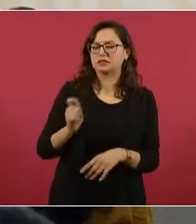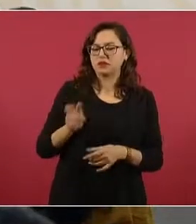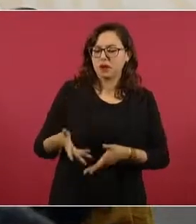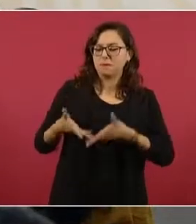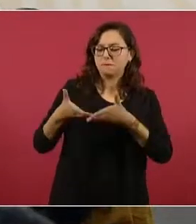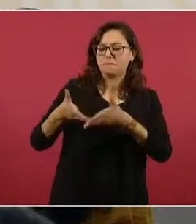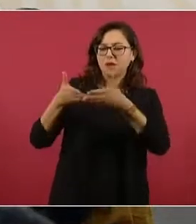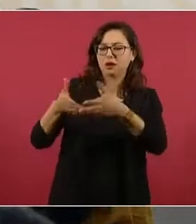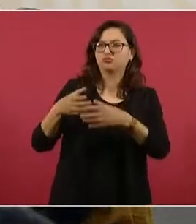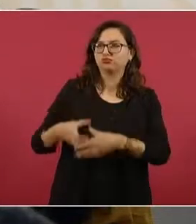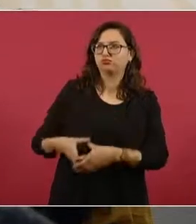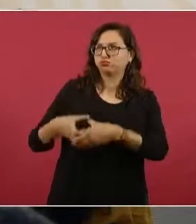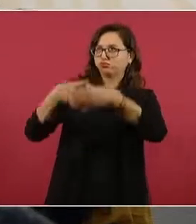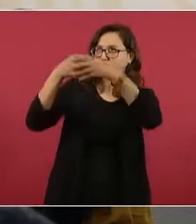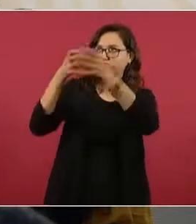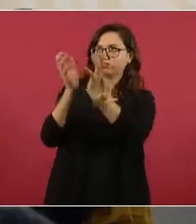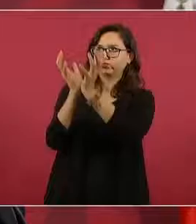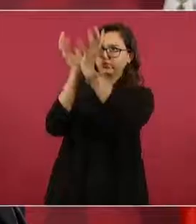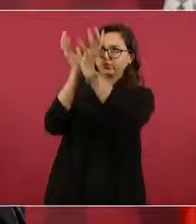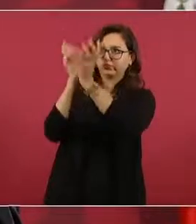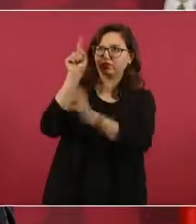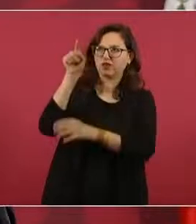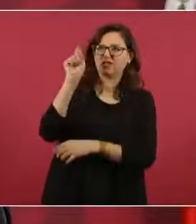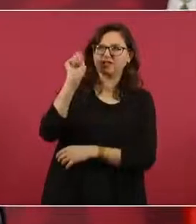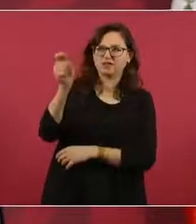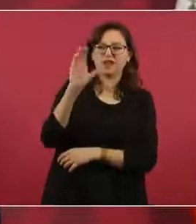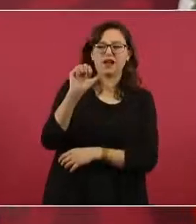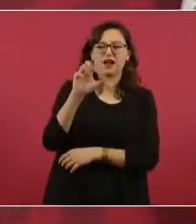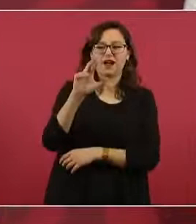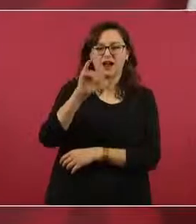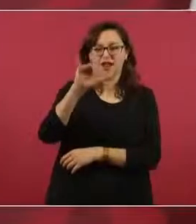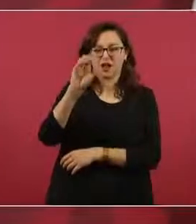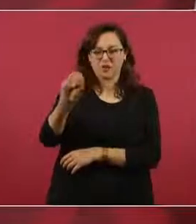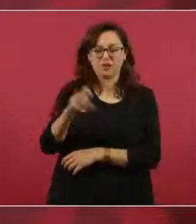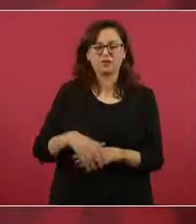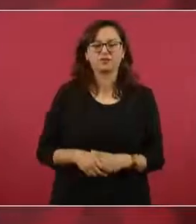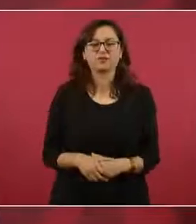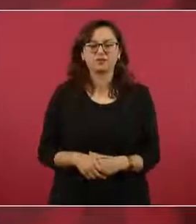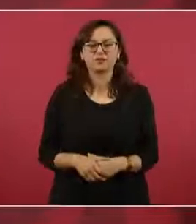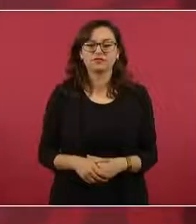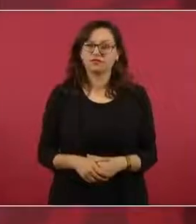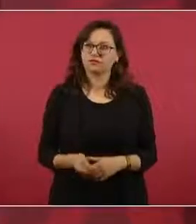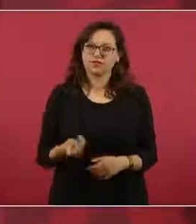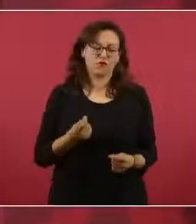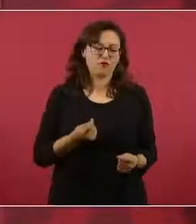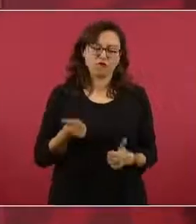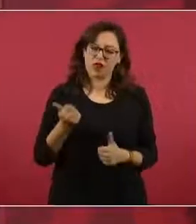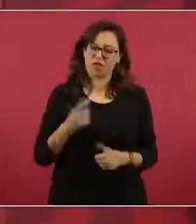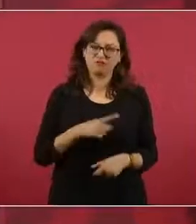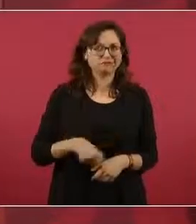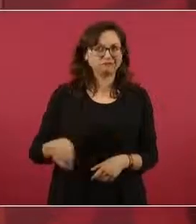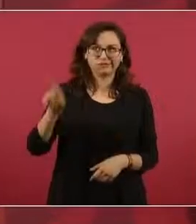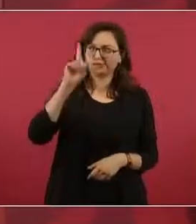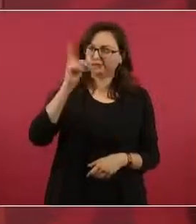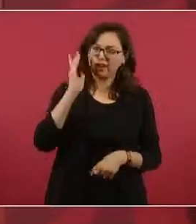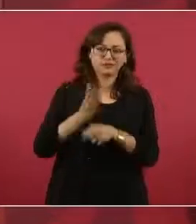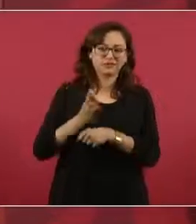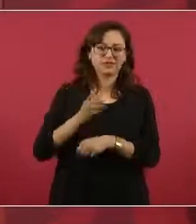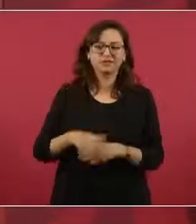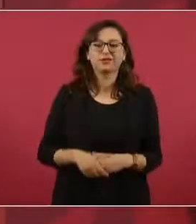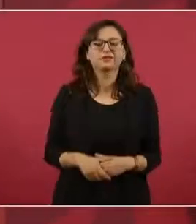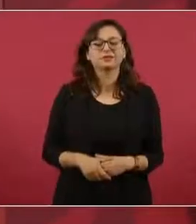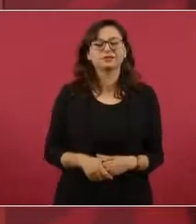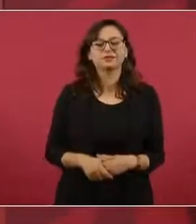marina, mandar al carajo a alguien. Sí,